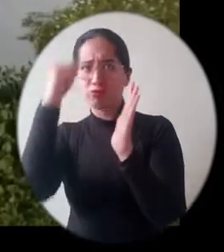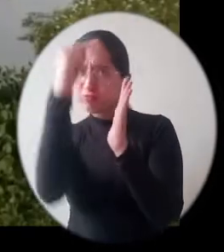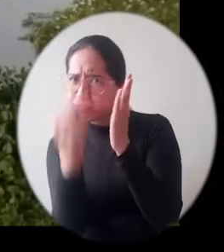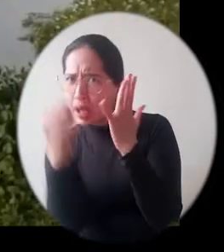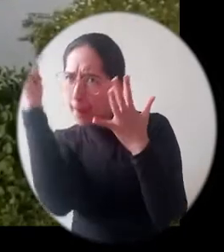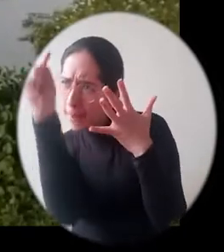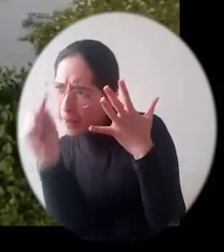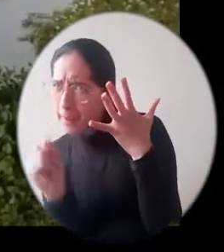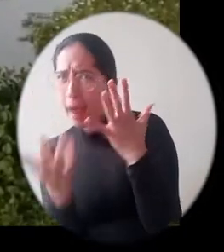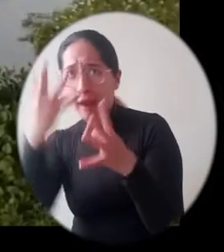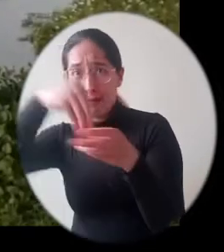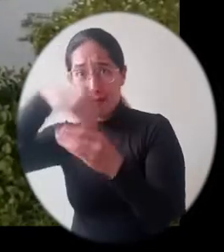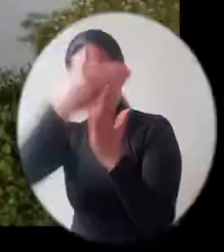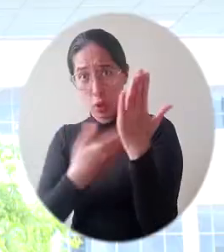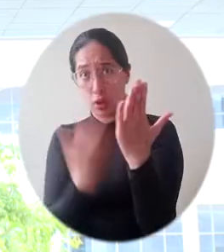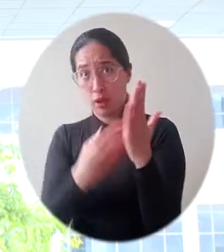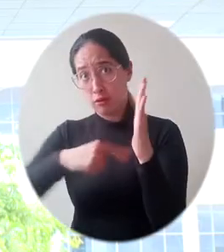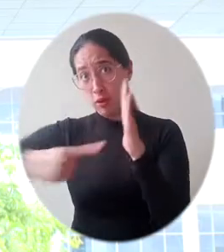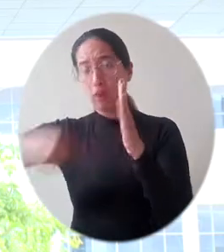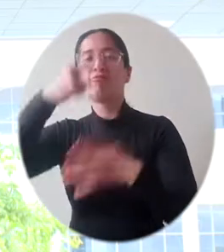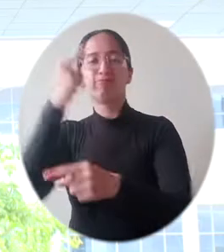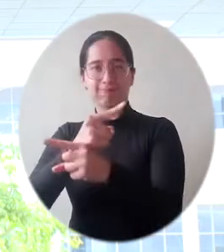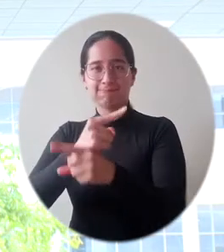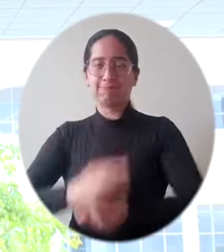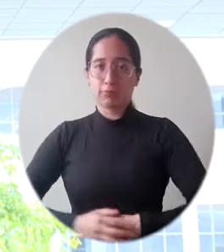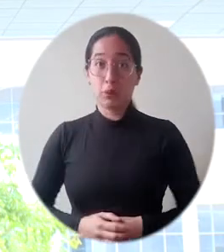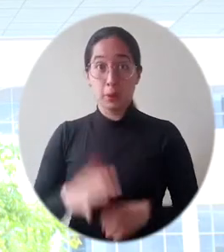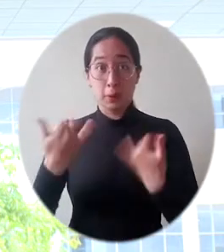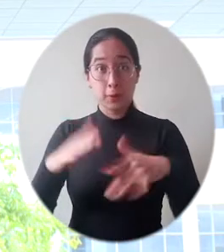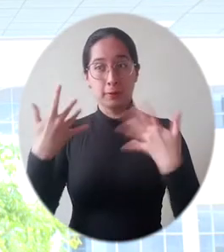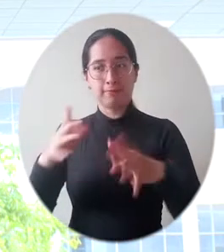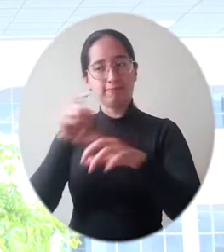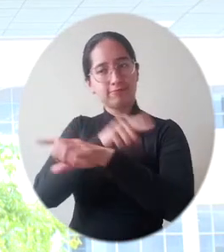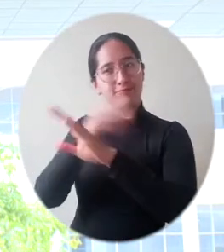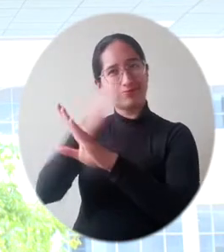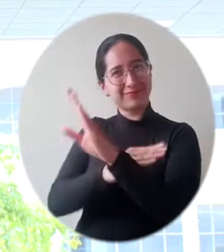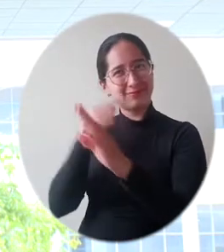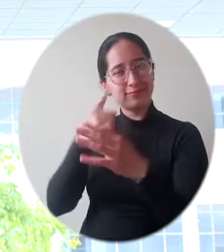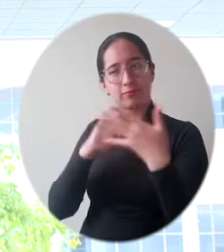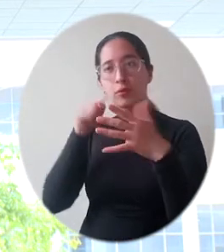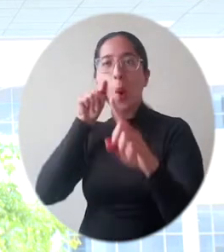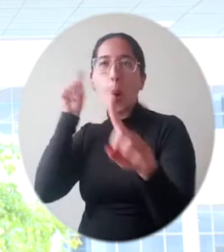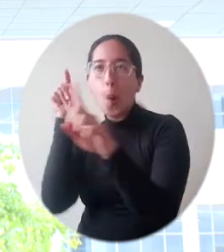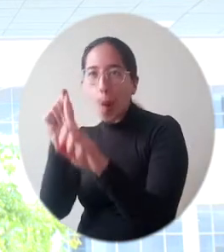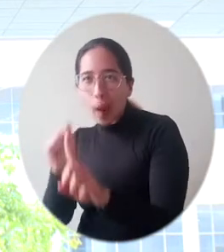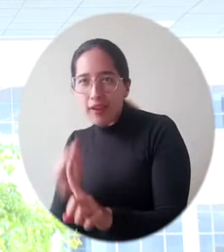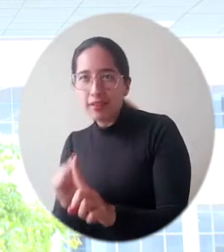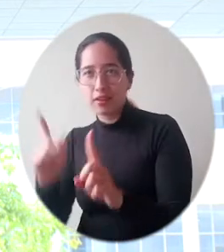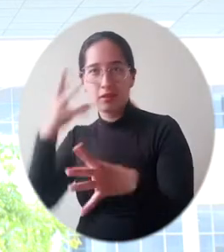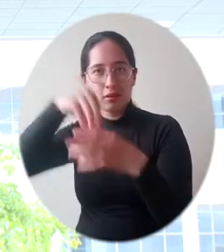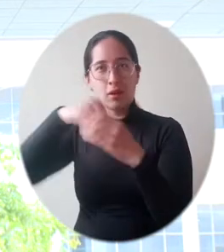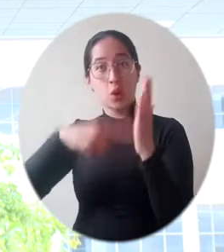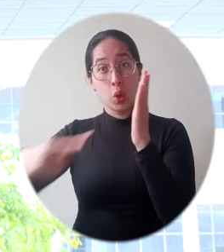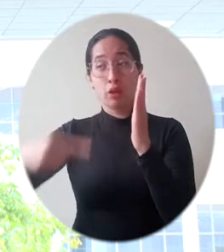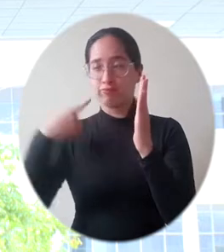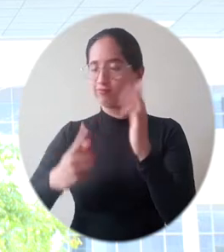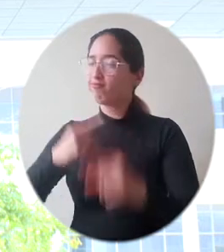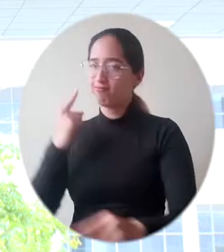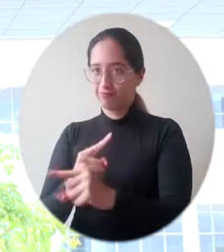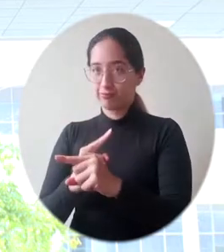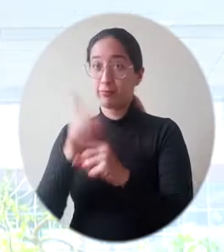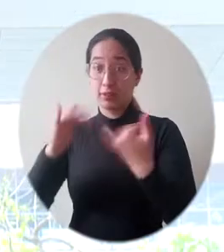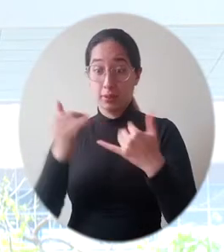entre UNIMGDALENA y AUNAP. Es importante destacar que los 17 objetivos del contrato se han cumplido en su